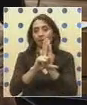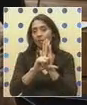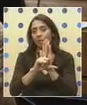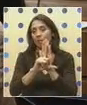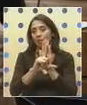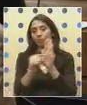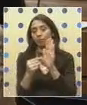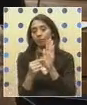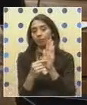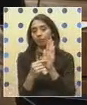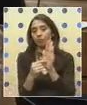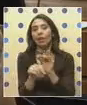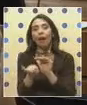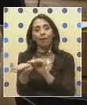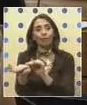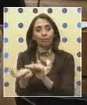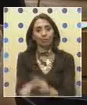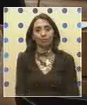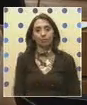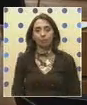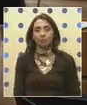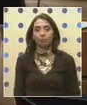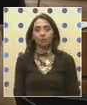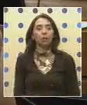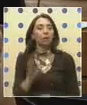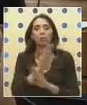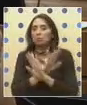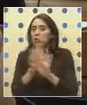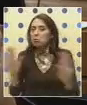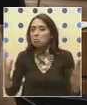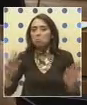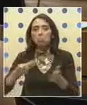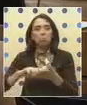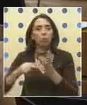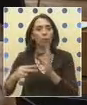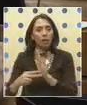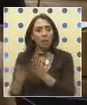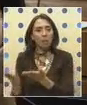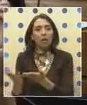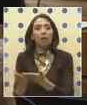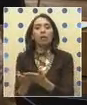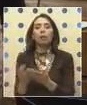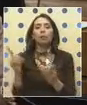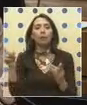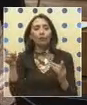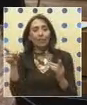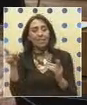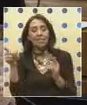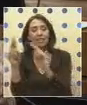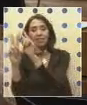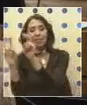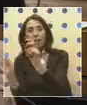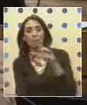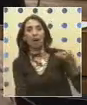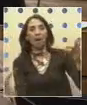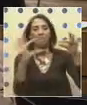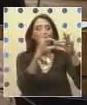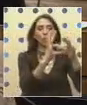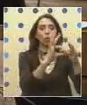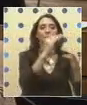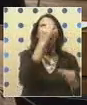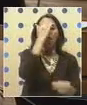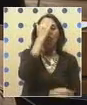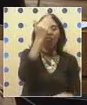que lo favorezca? No hay ningún problema. Pero eso, vincularlo con el día